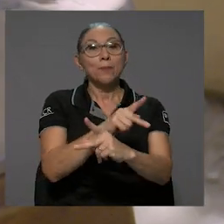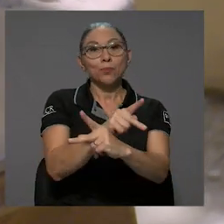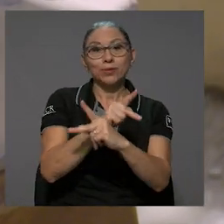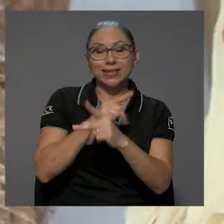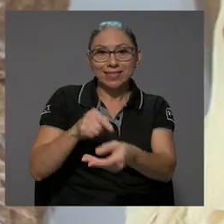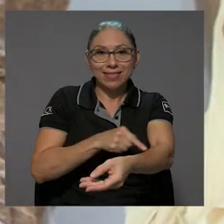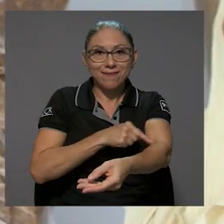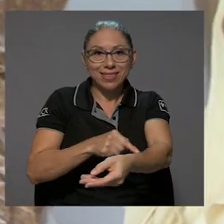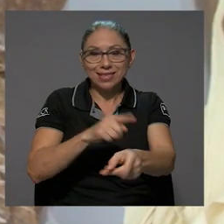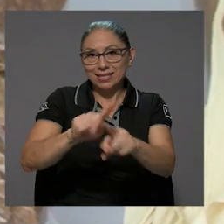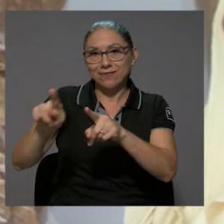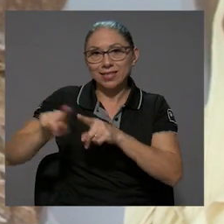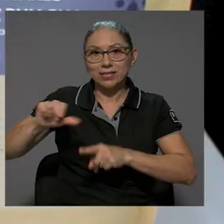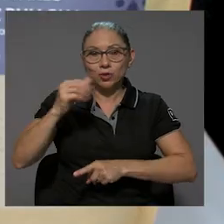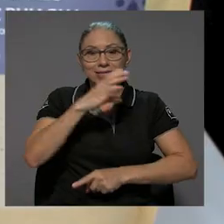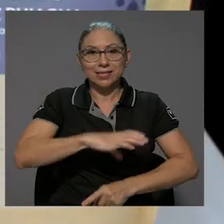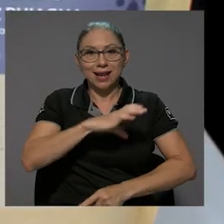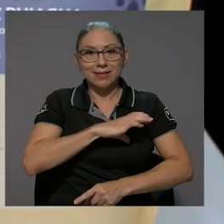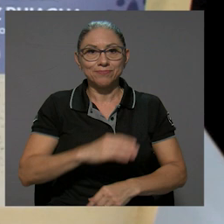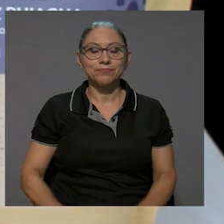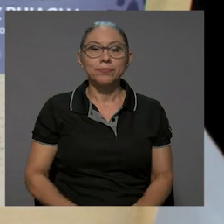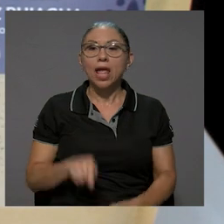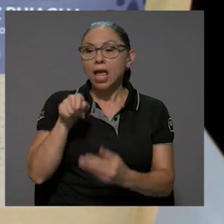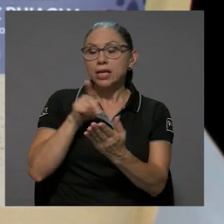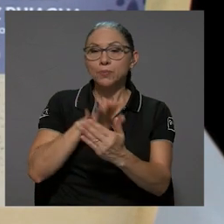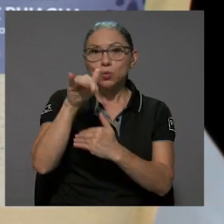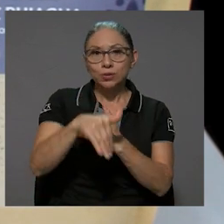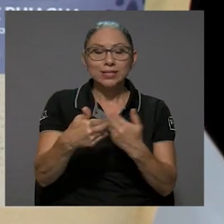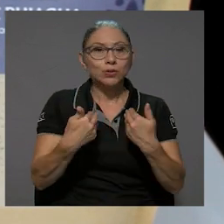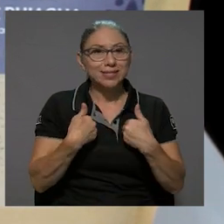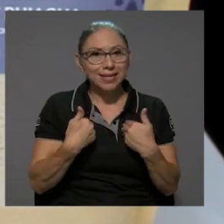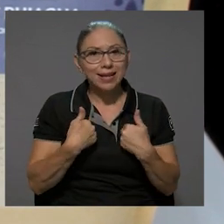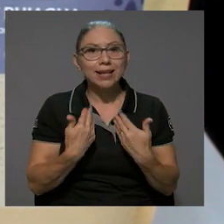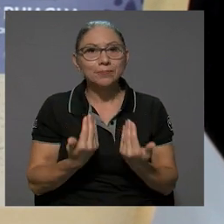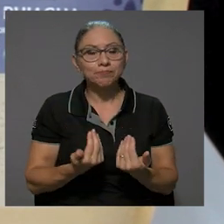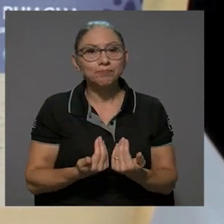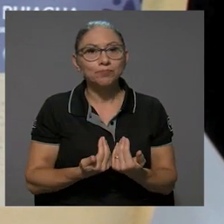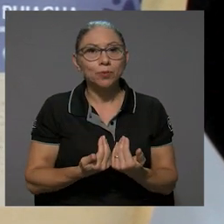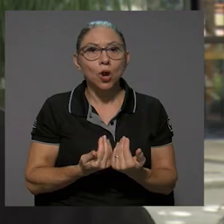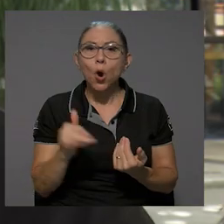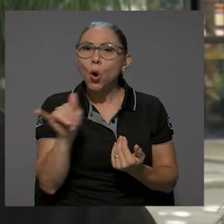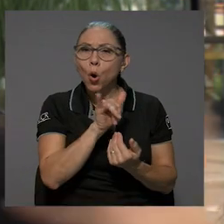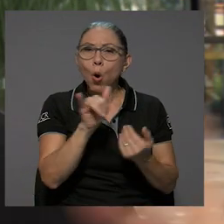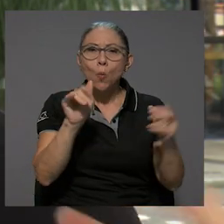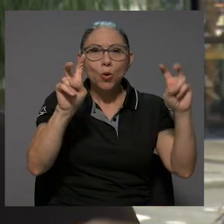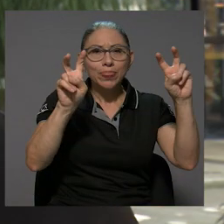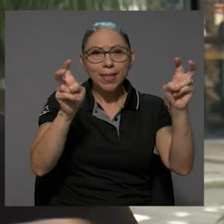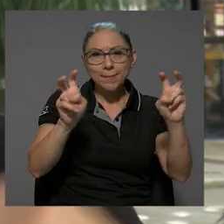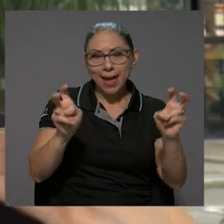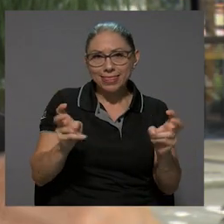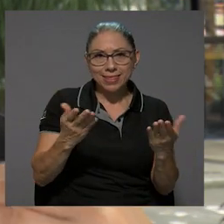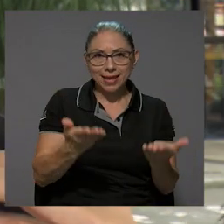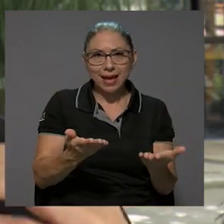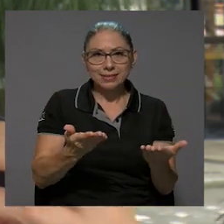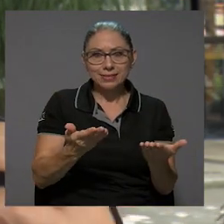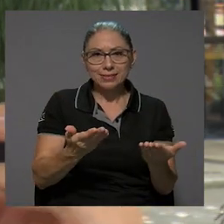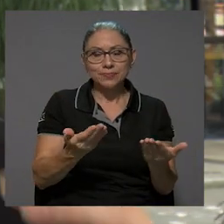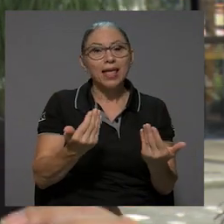antidiabética, entre otras. Bueno, el proyecto tiene como temáticas